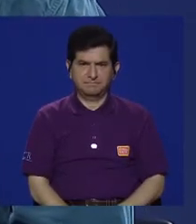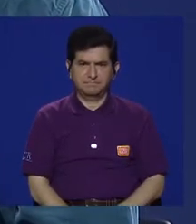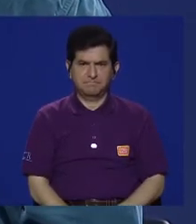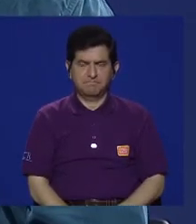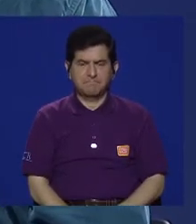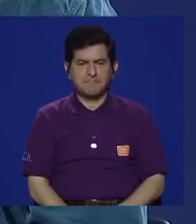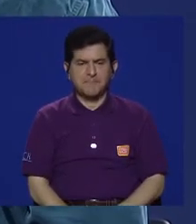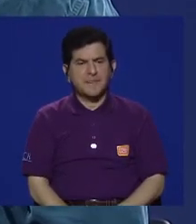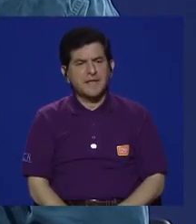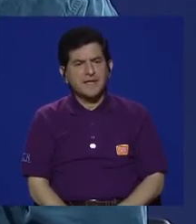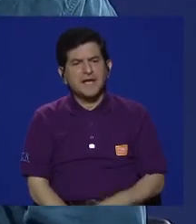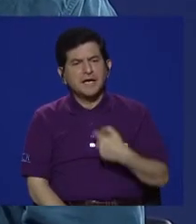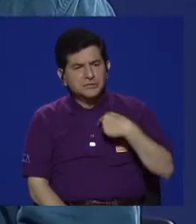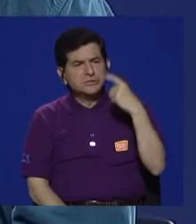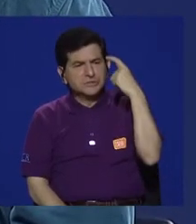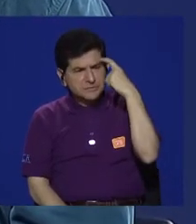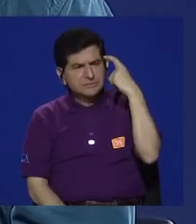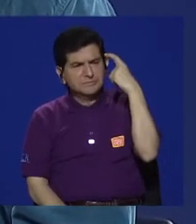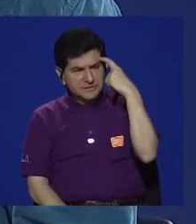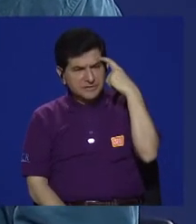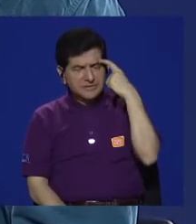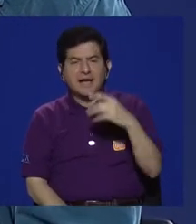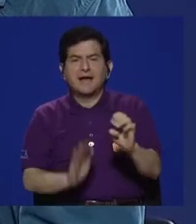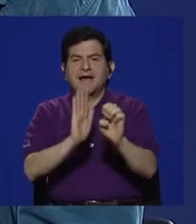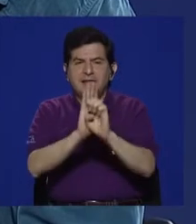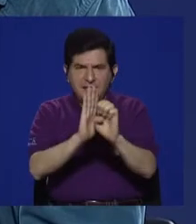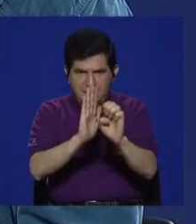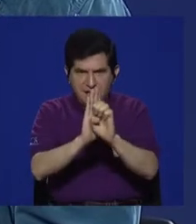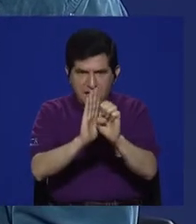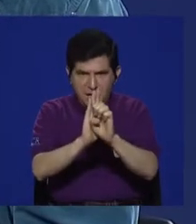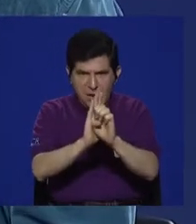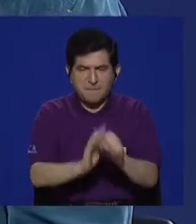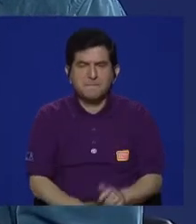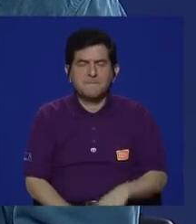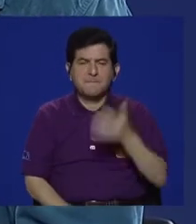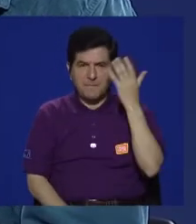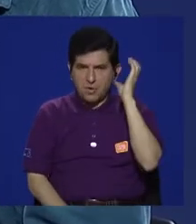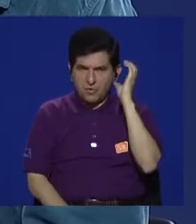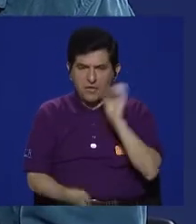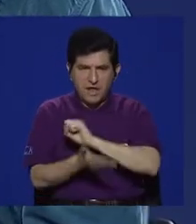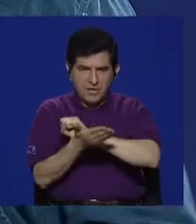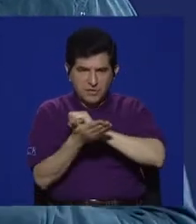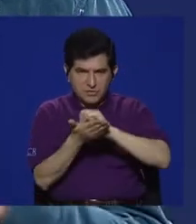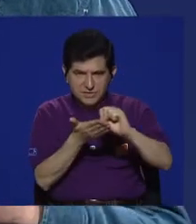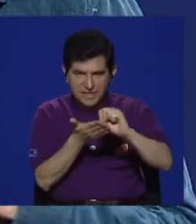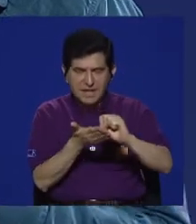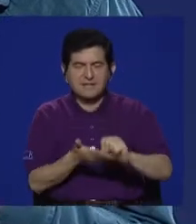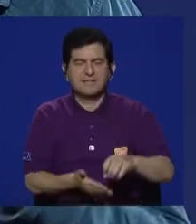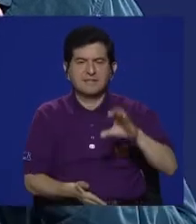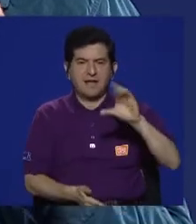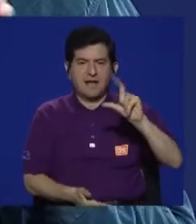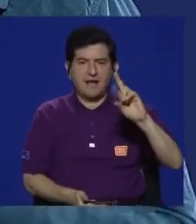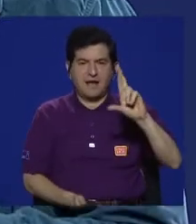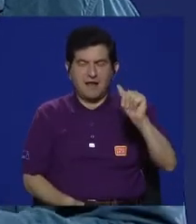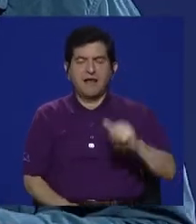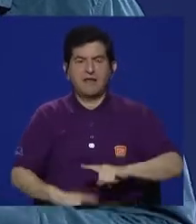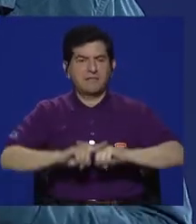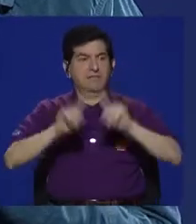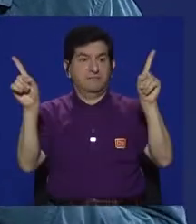Sí, pienso que el ejemplo de Radio Santa Clara fue muy diferente porque